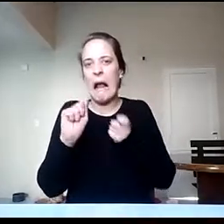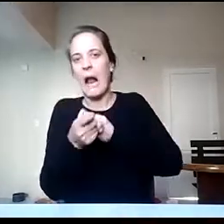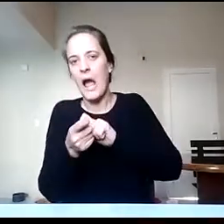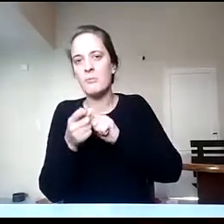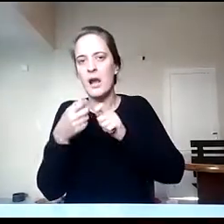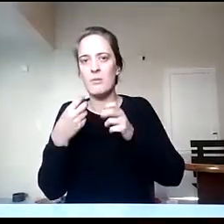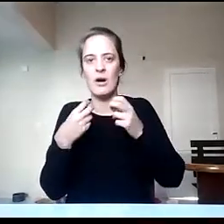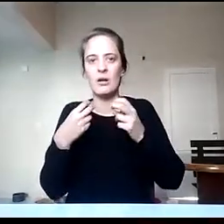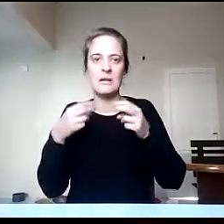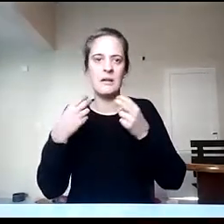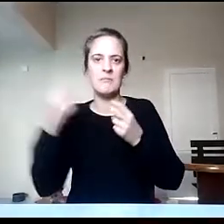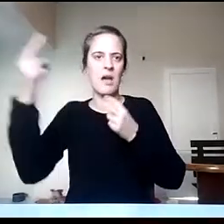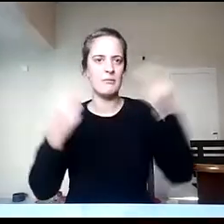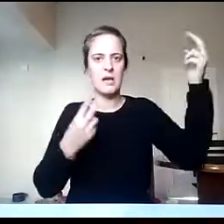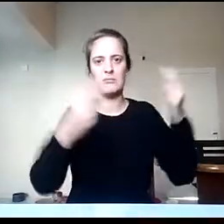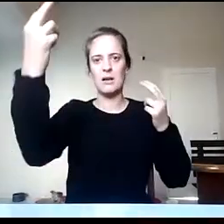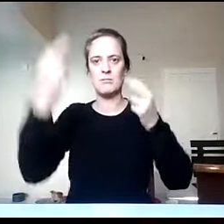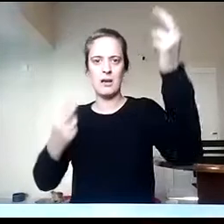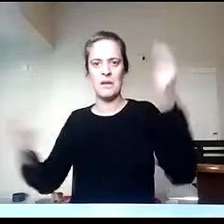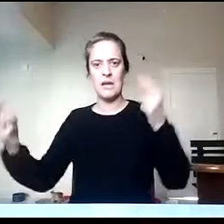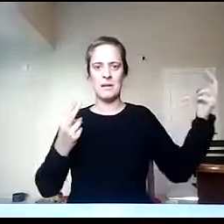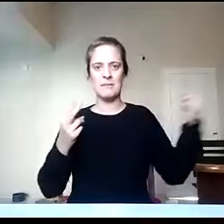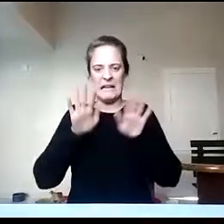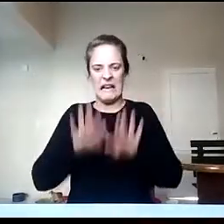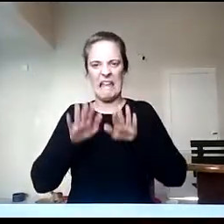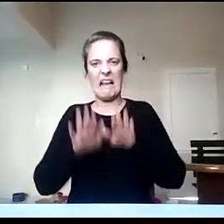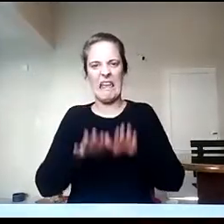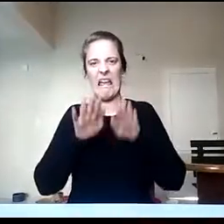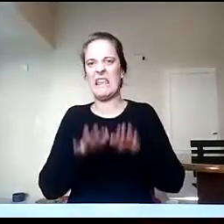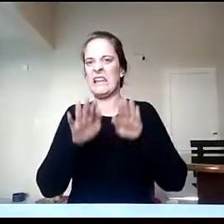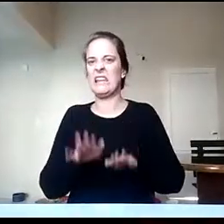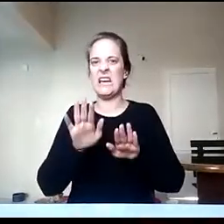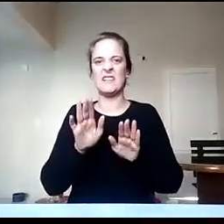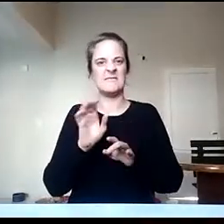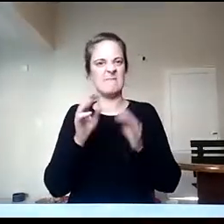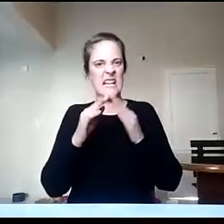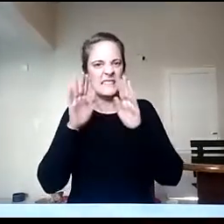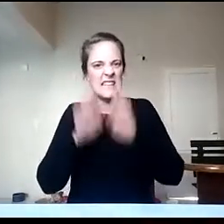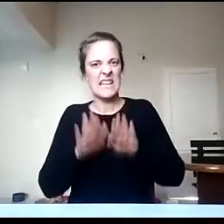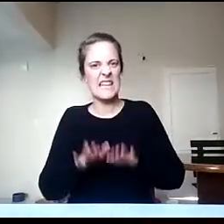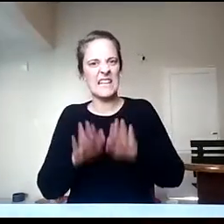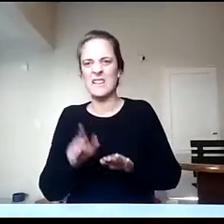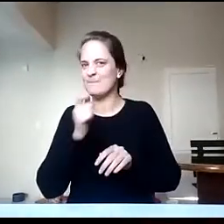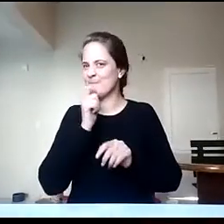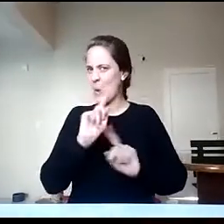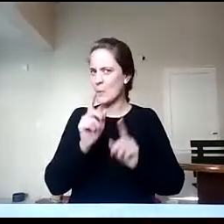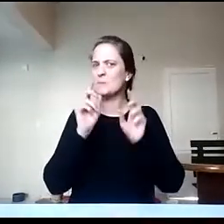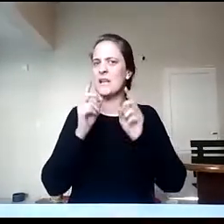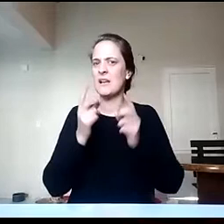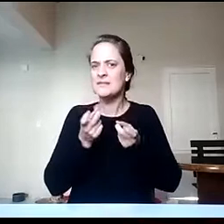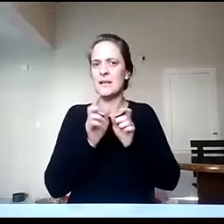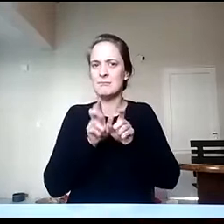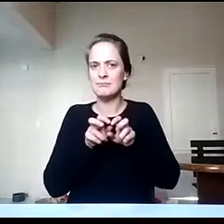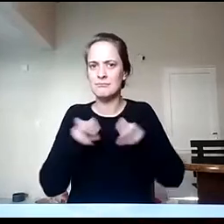una de las palabras que estaba dentro de la nube de palabras, es fundamental entenderla y explicarla desde la geografía?